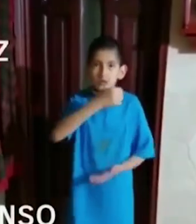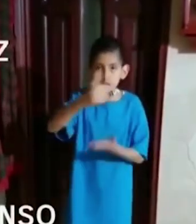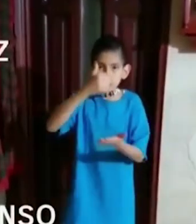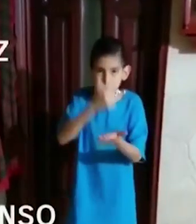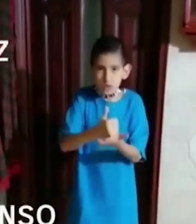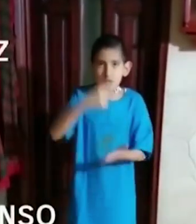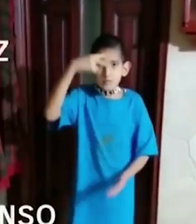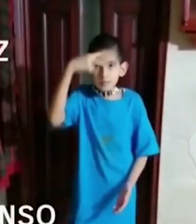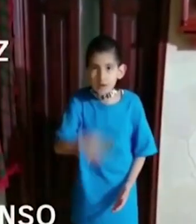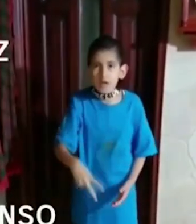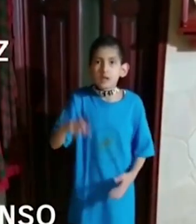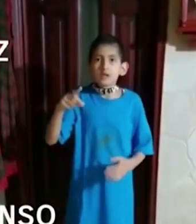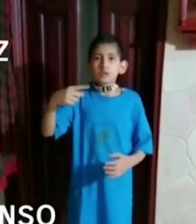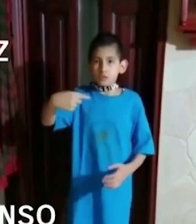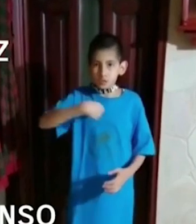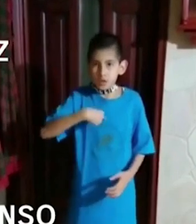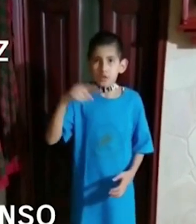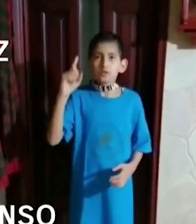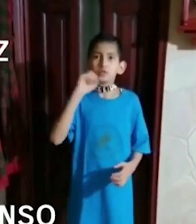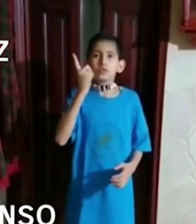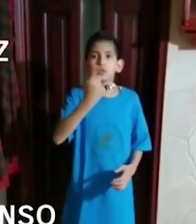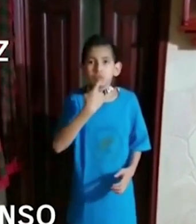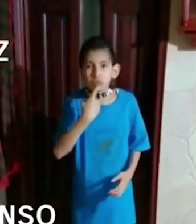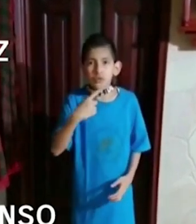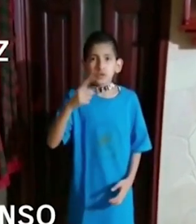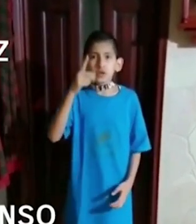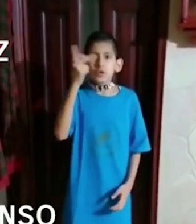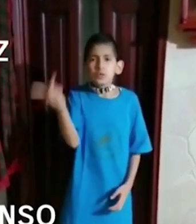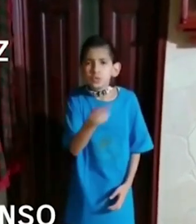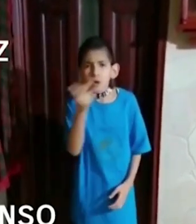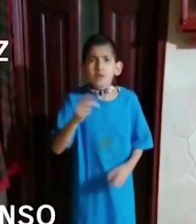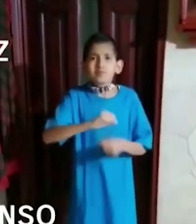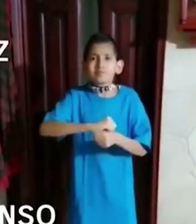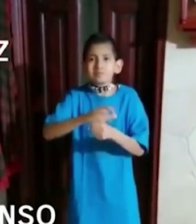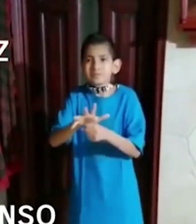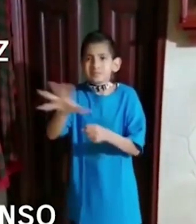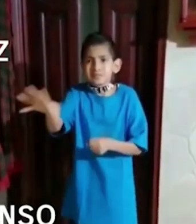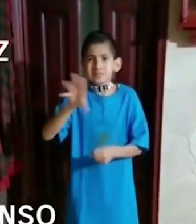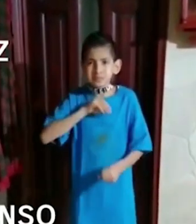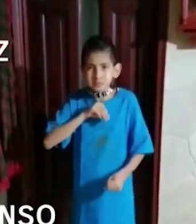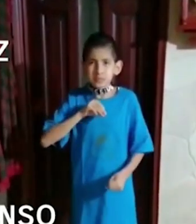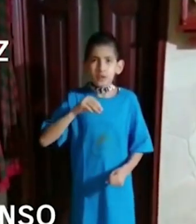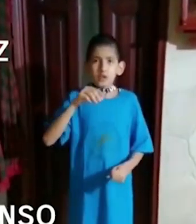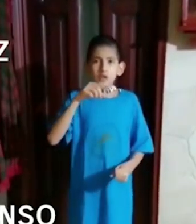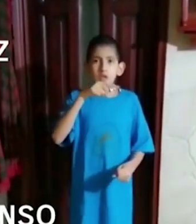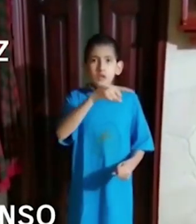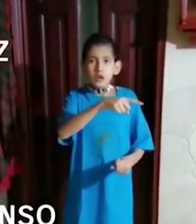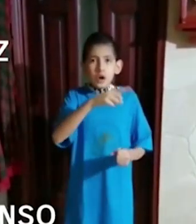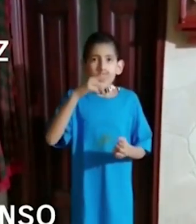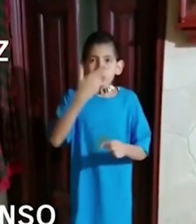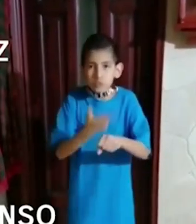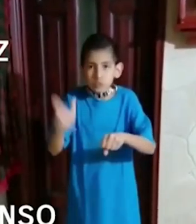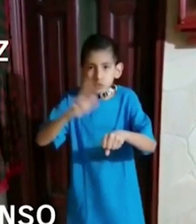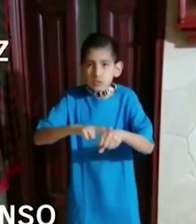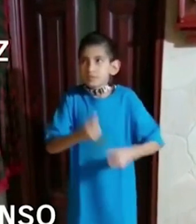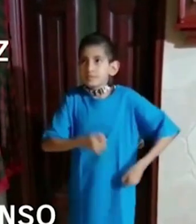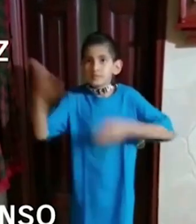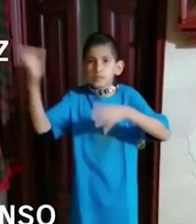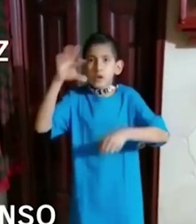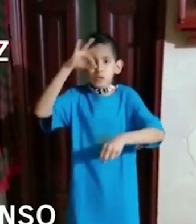en la Ciudad de México. Yo soy sordo y tengo una pregunta. Si me contagio de coronavirus